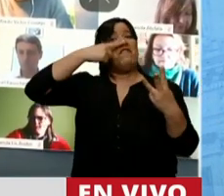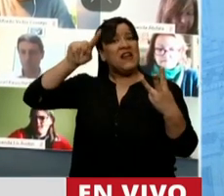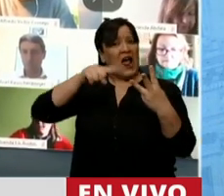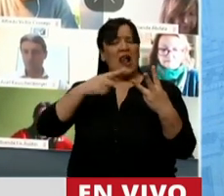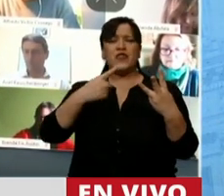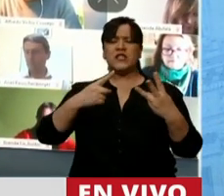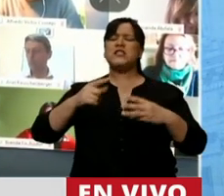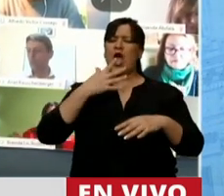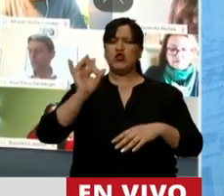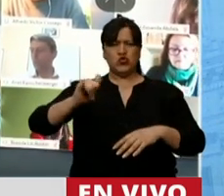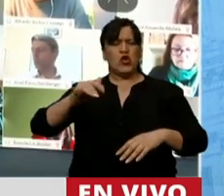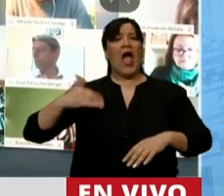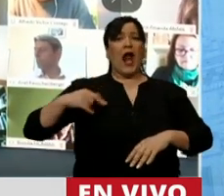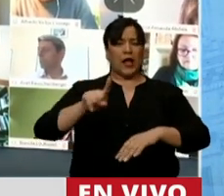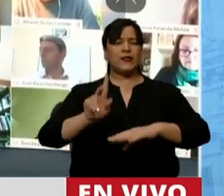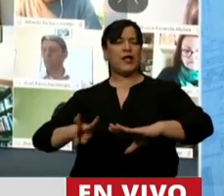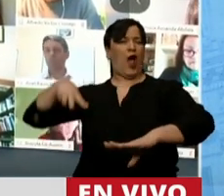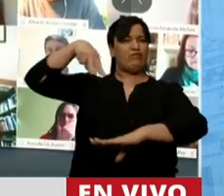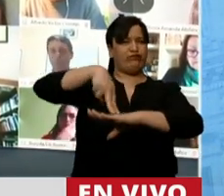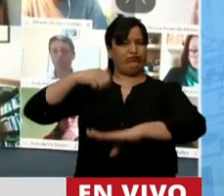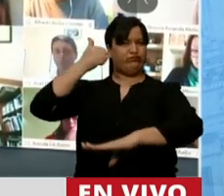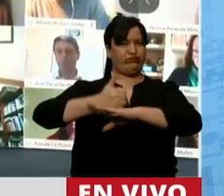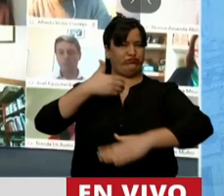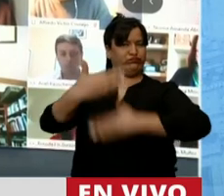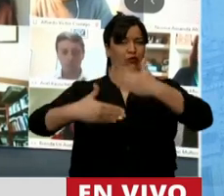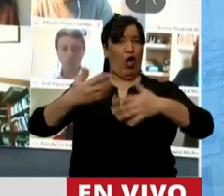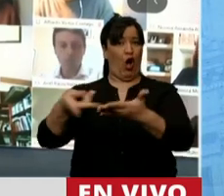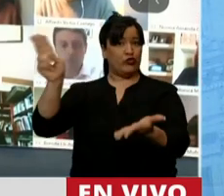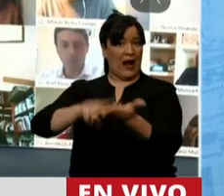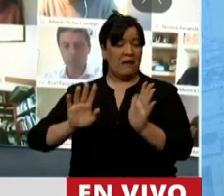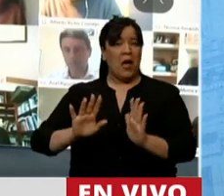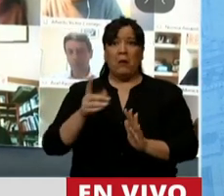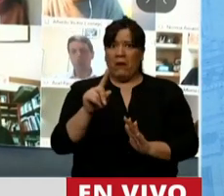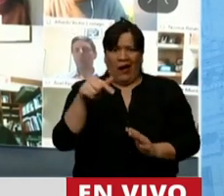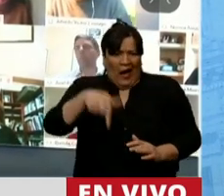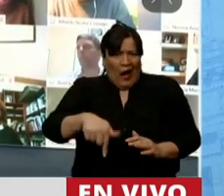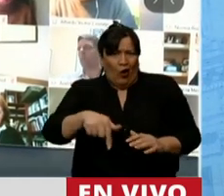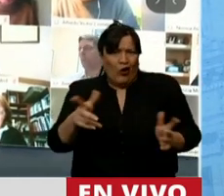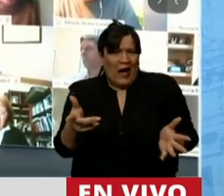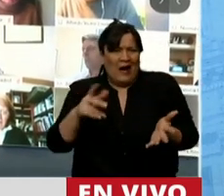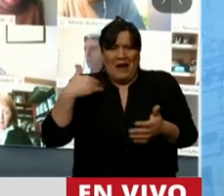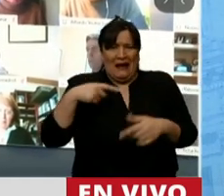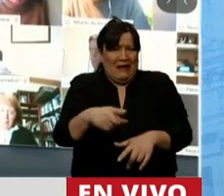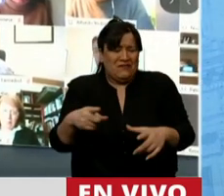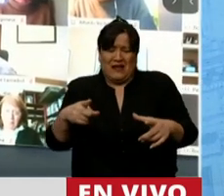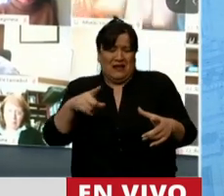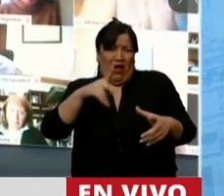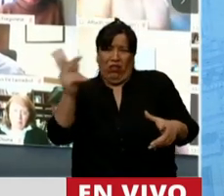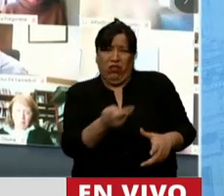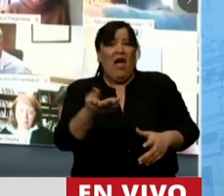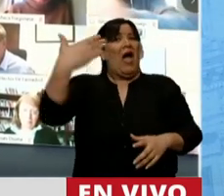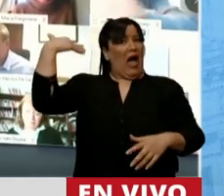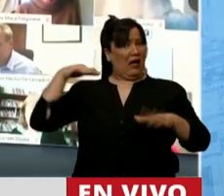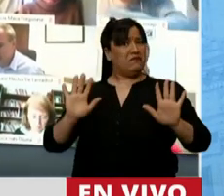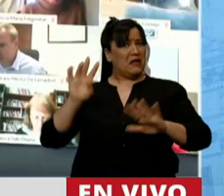a poner a la Argentina de pie. Y lo que están haciendo, Ministro, es poner a los argentinos de rodillas. Ya estábamos de pie,